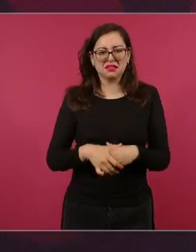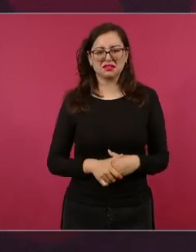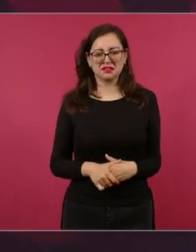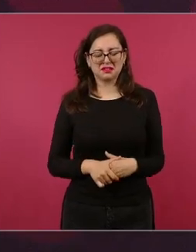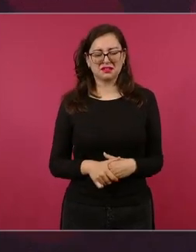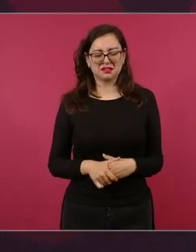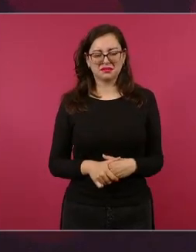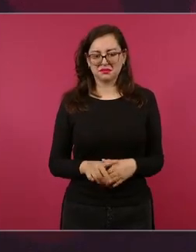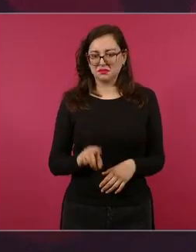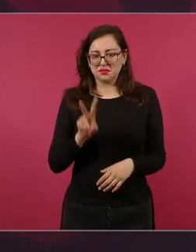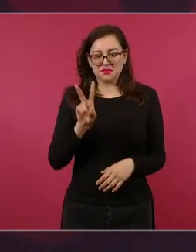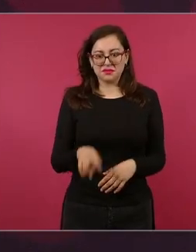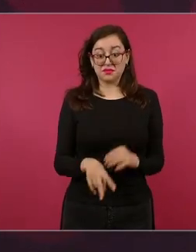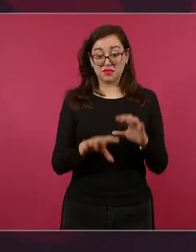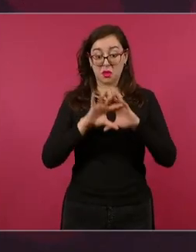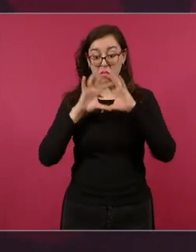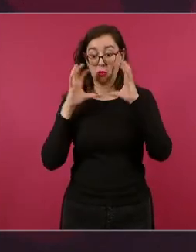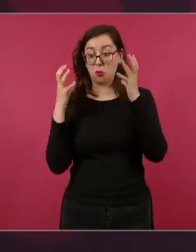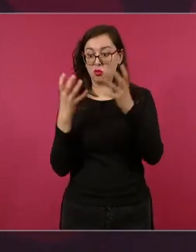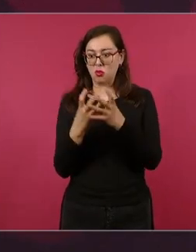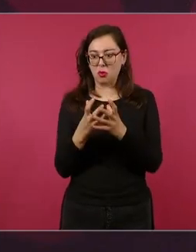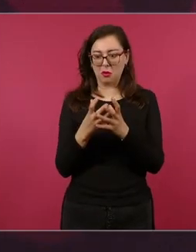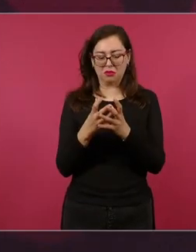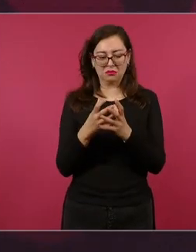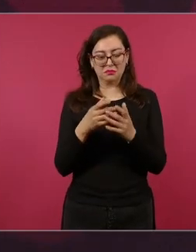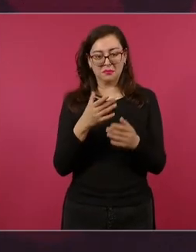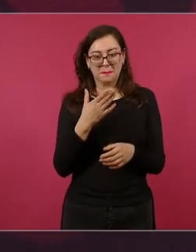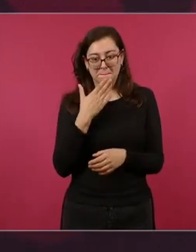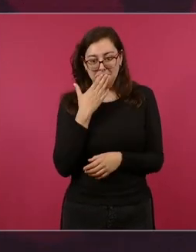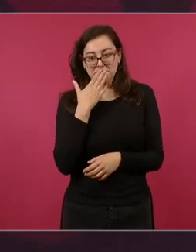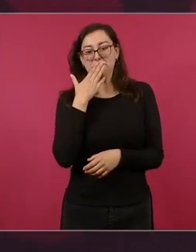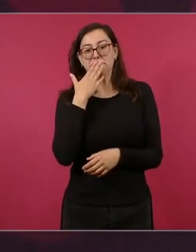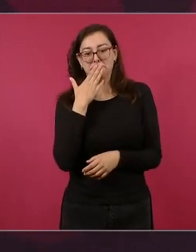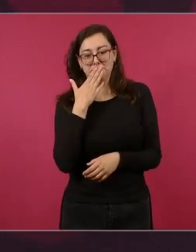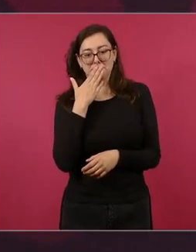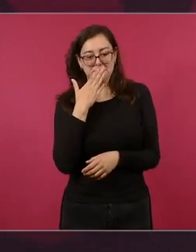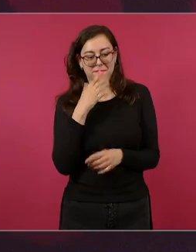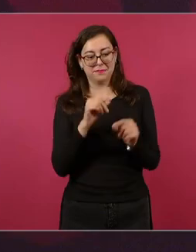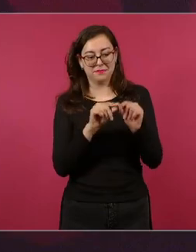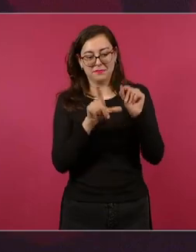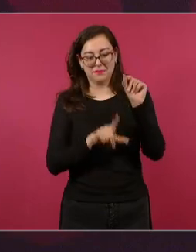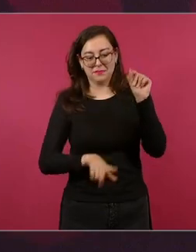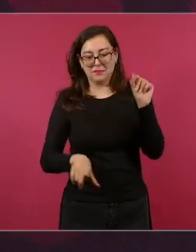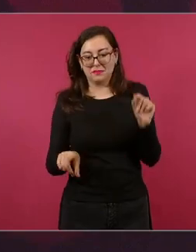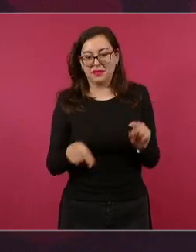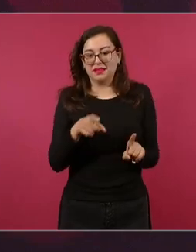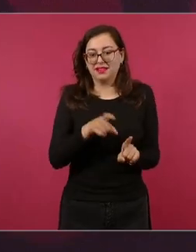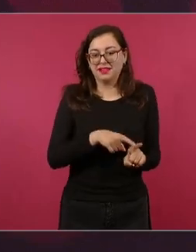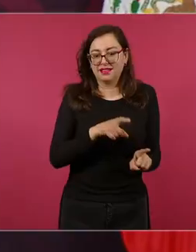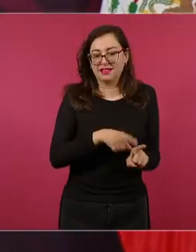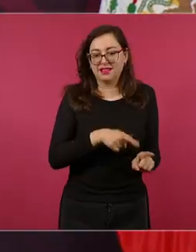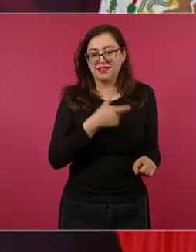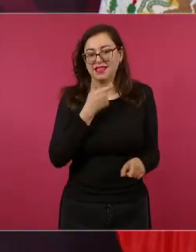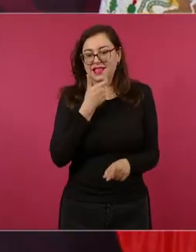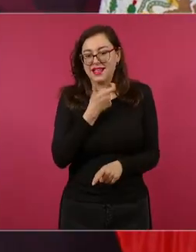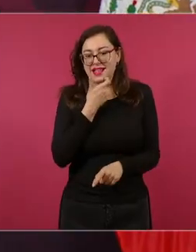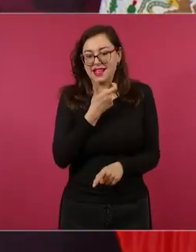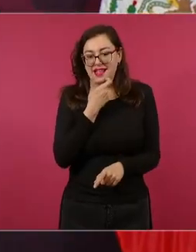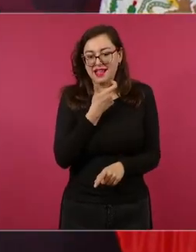ridículo en el mundo de que habían oficinas en las principales ciudades del mundo